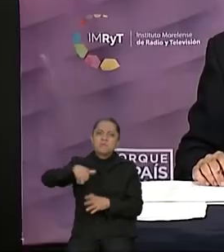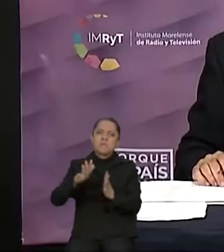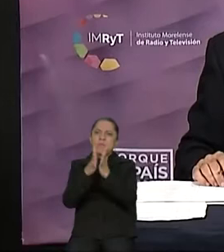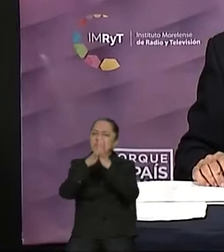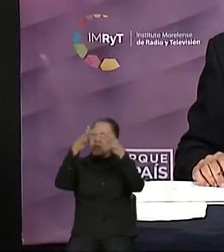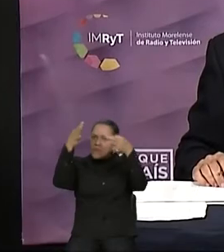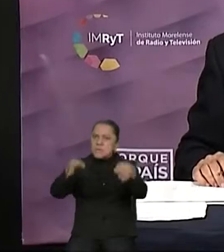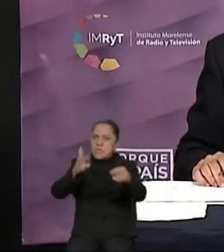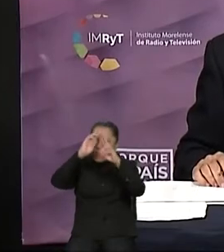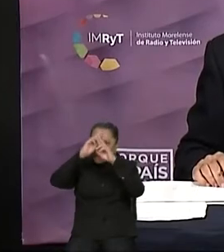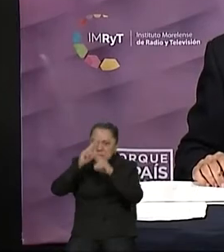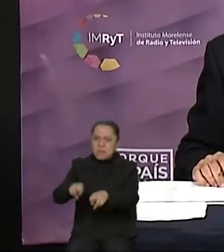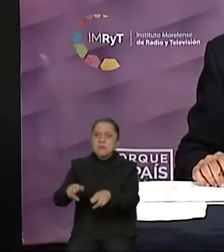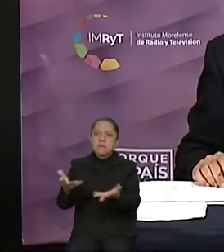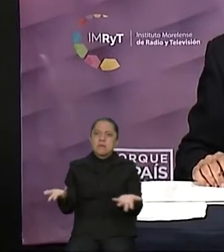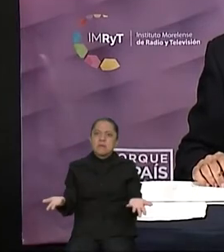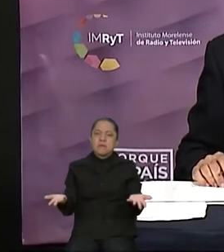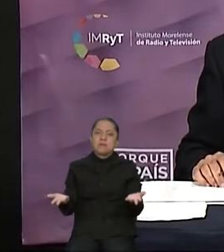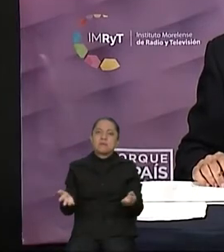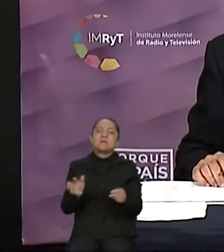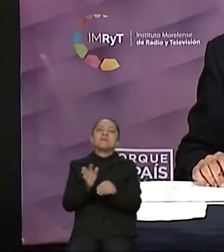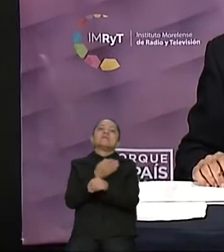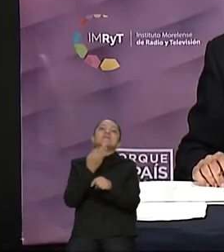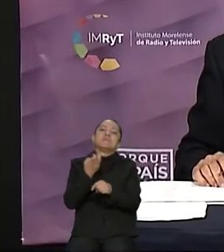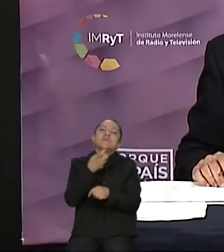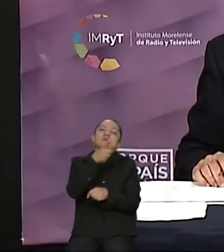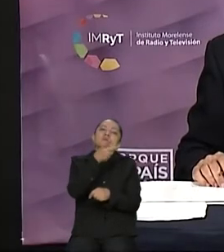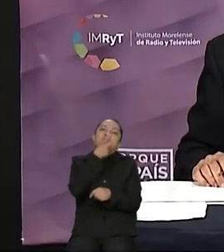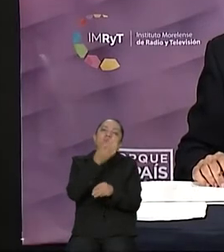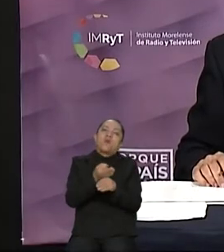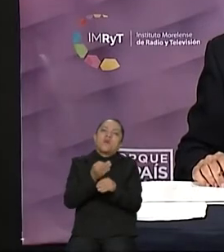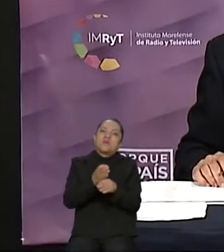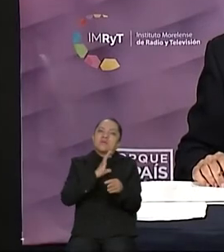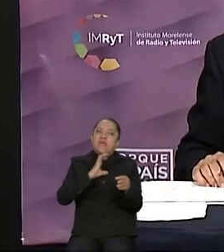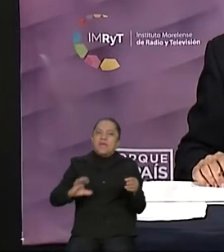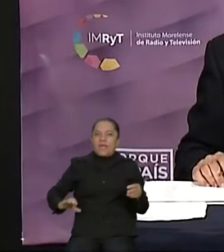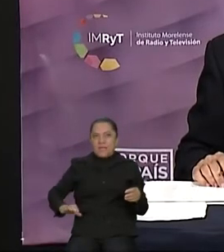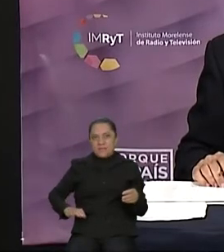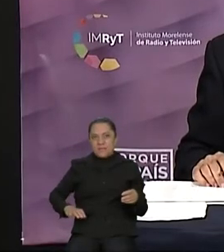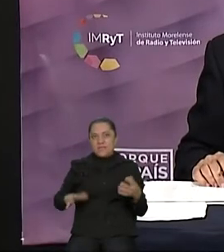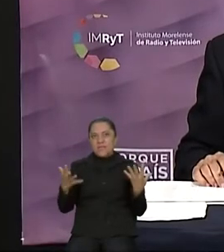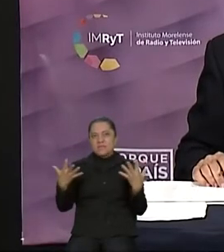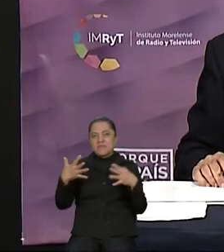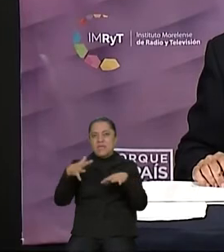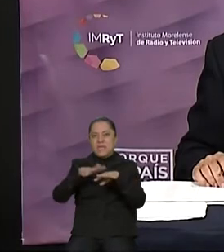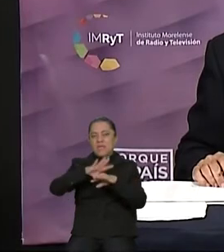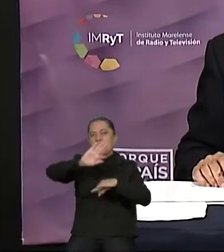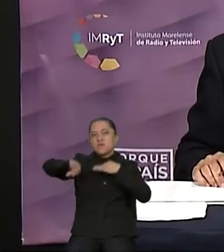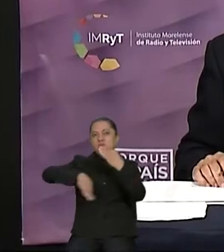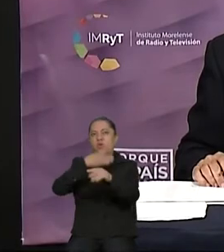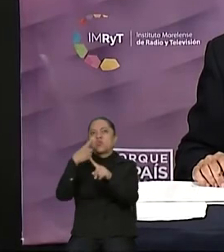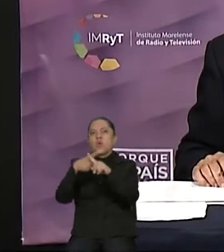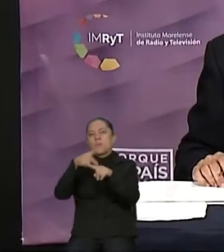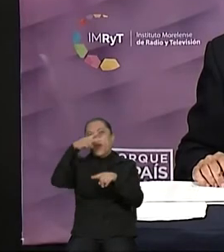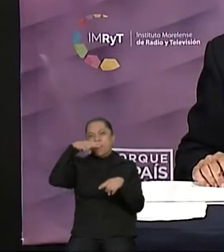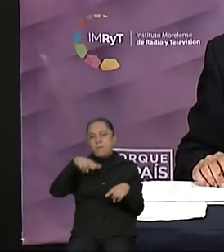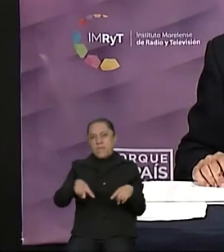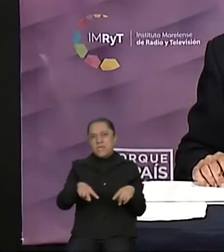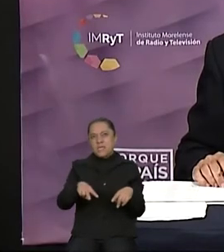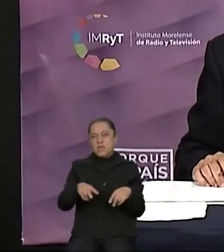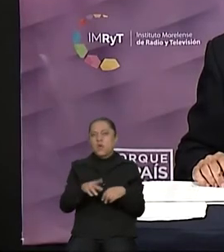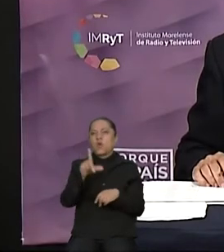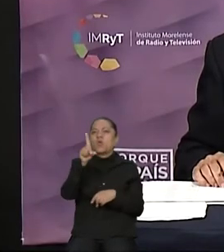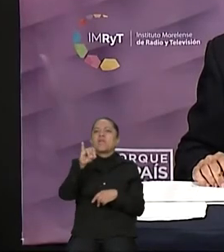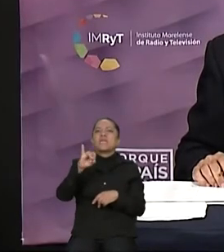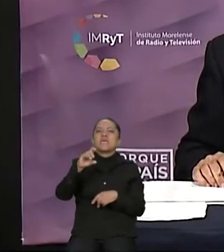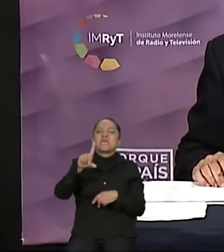candidato. Es momento de escuchar a la candidata de la coalición Todos por México, Lilia Ibarra Campos. Decirle que